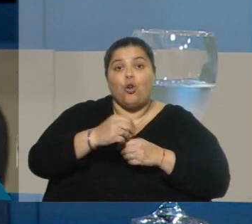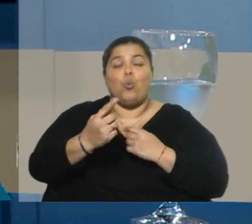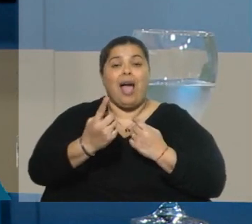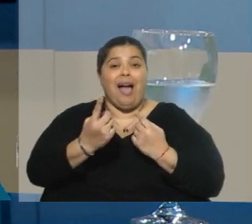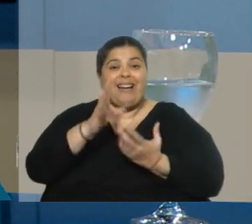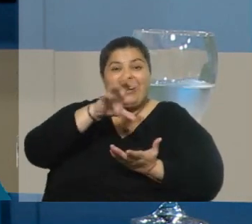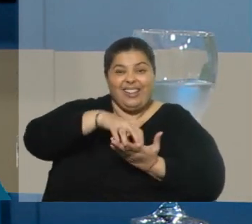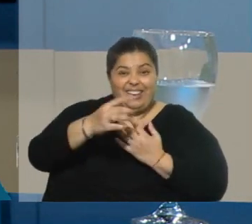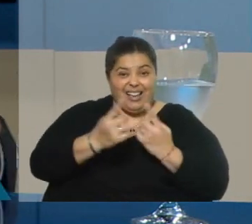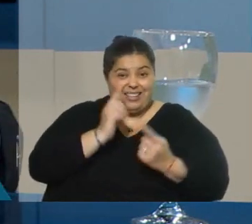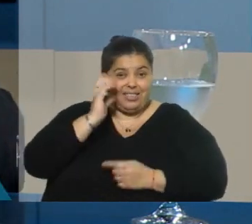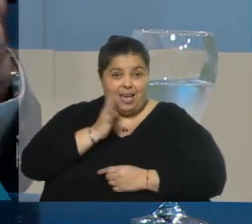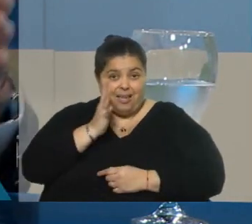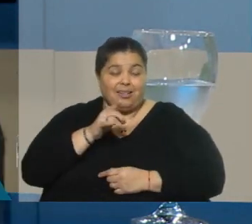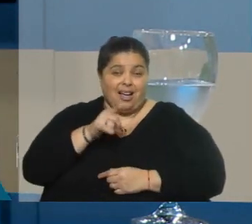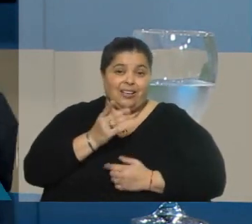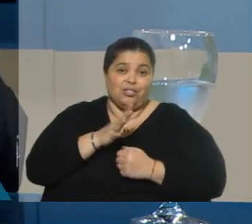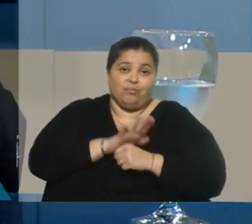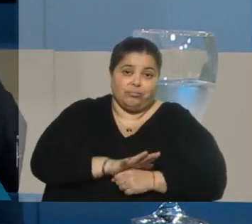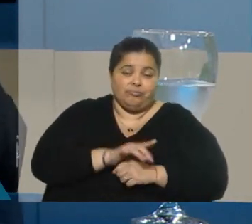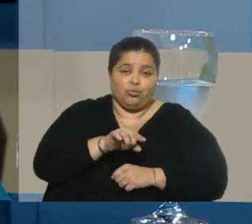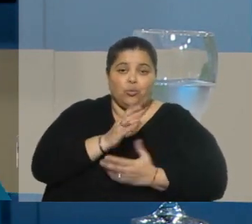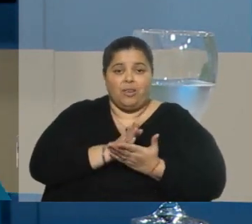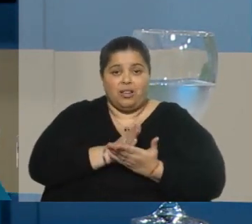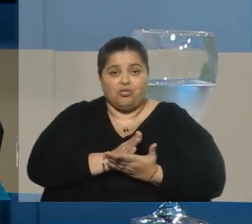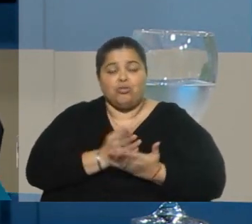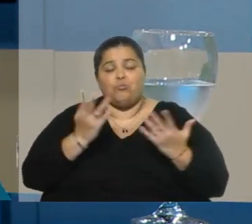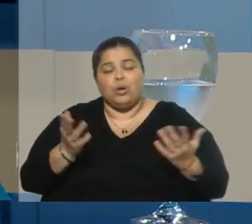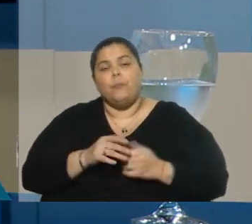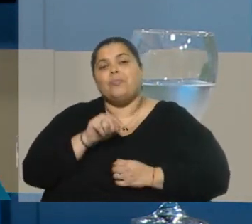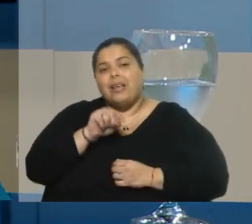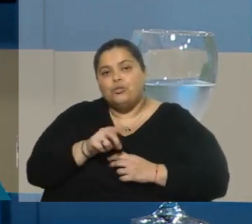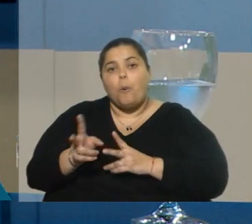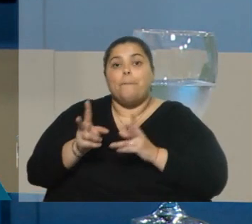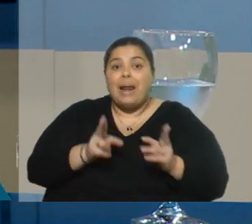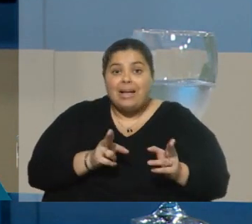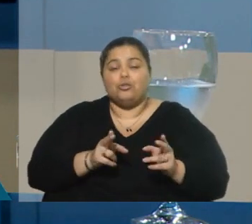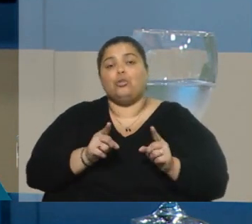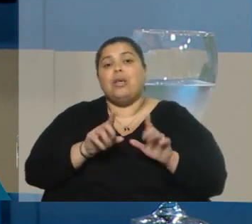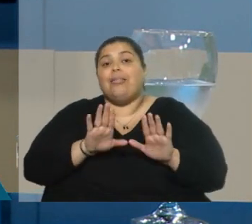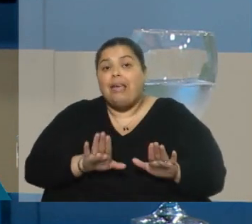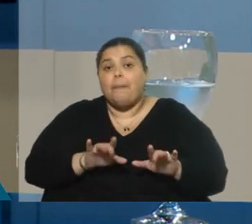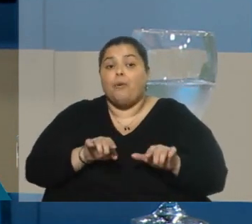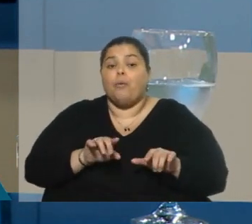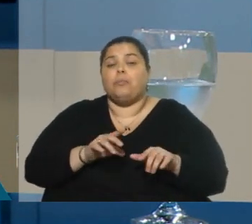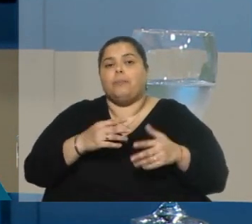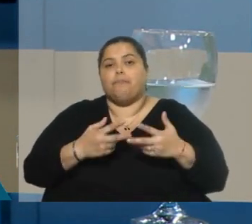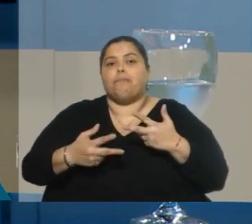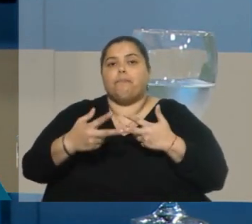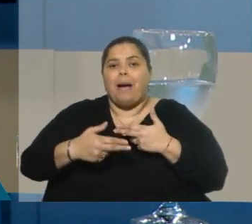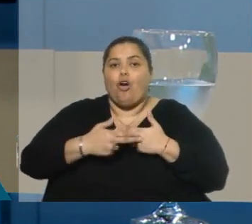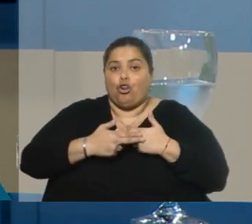Y tenemos registros según los cuales esos plazos y esos tiempos de permanencia, más allá de lo debido, se han venido acortando.